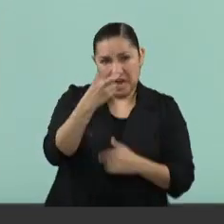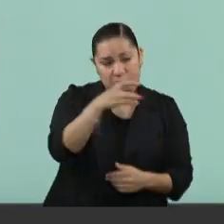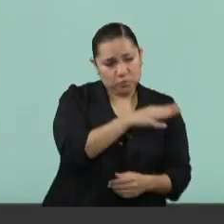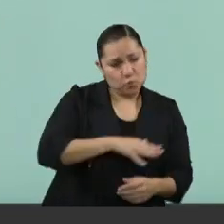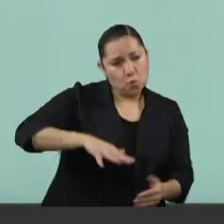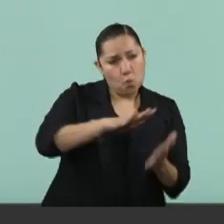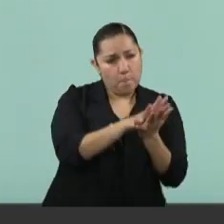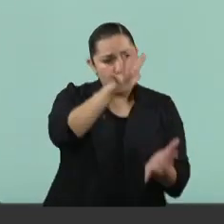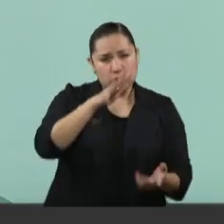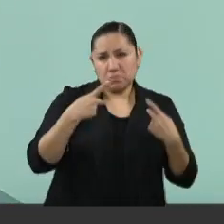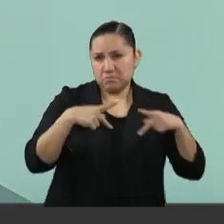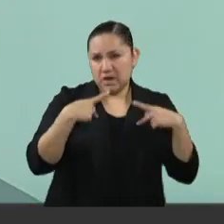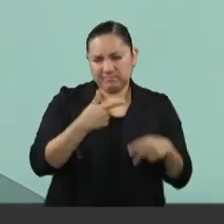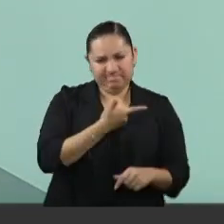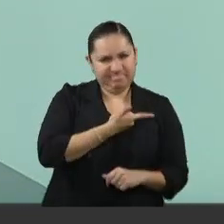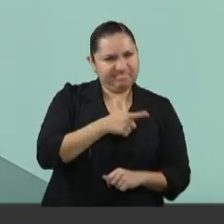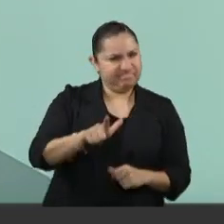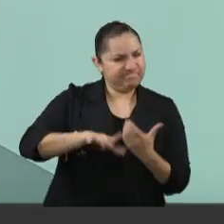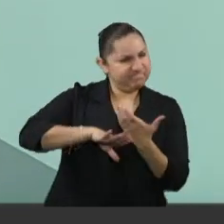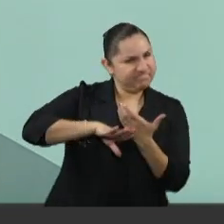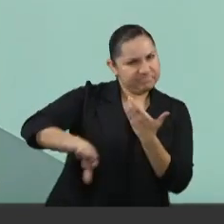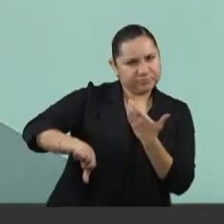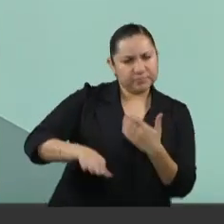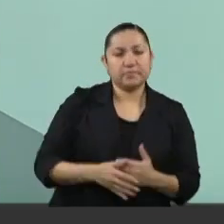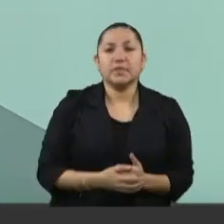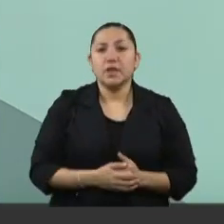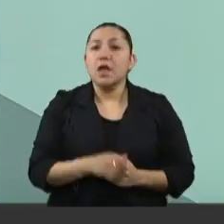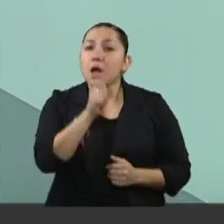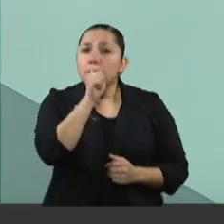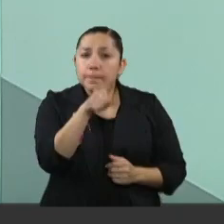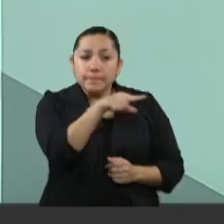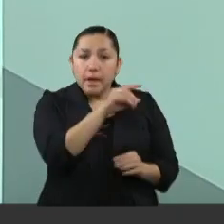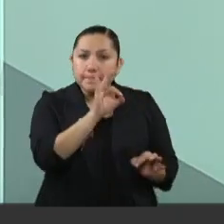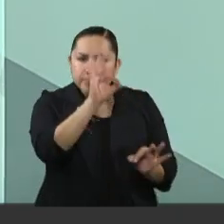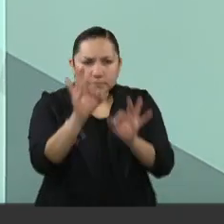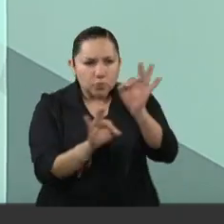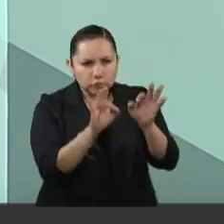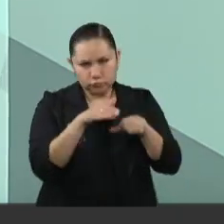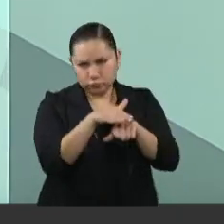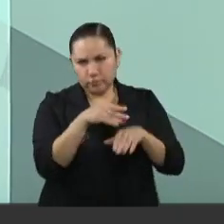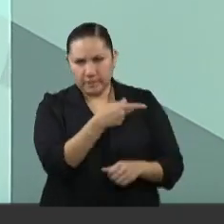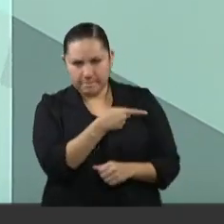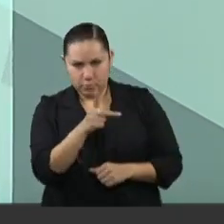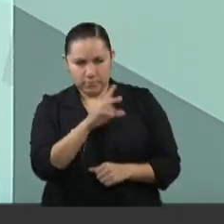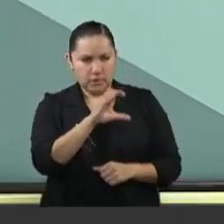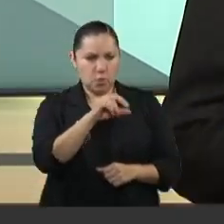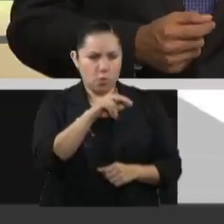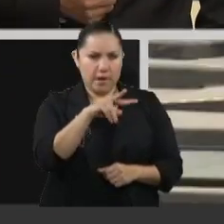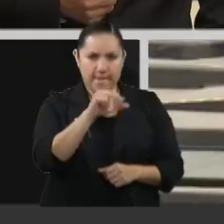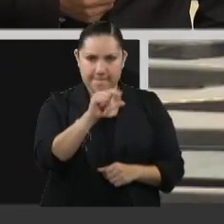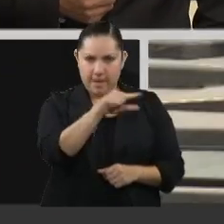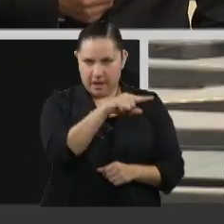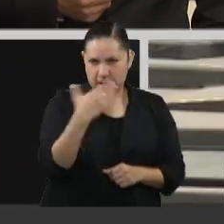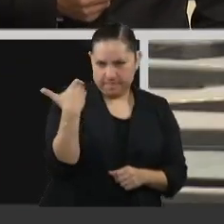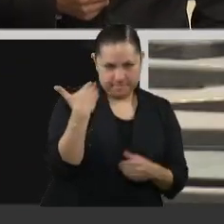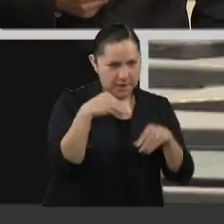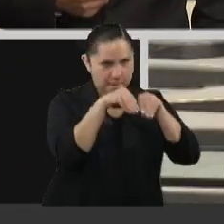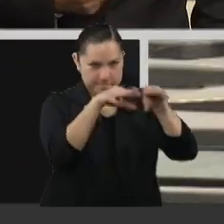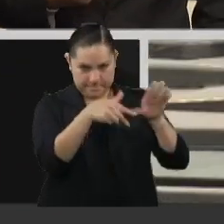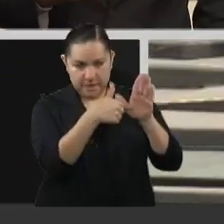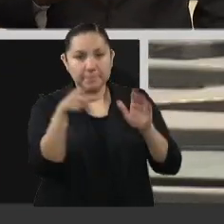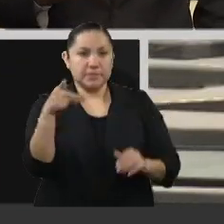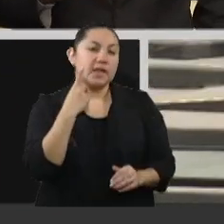Además de destacar la reducción de los índices de pobreza dados a conocer por el Coneval, la diputada del Partido Verde Ecologista, Fátima Cruz,